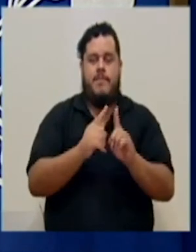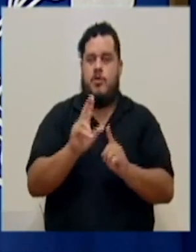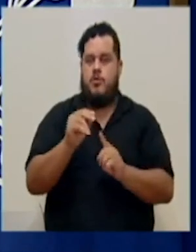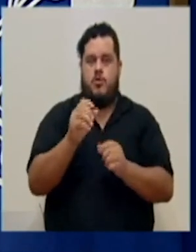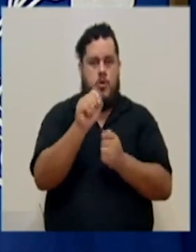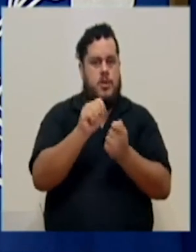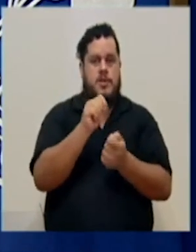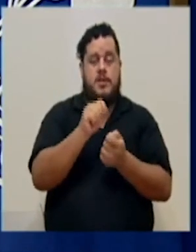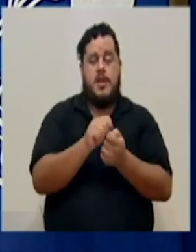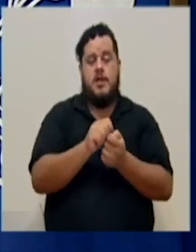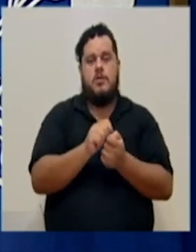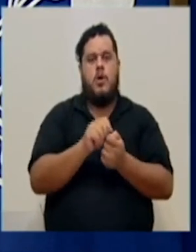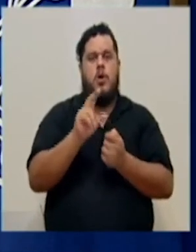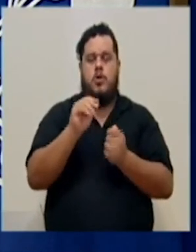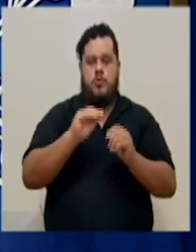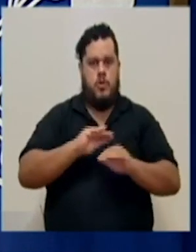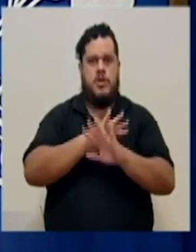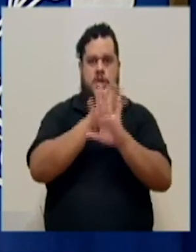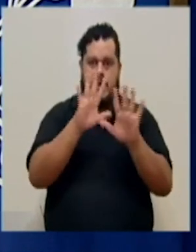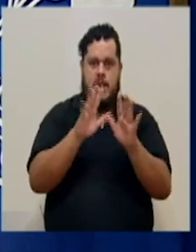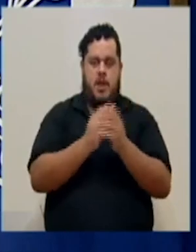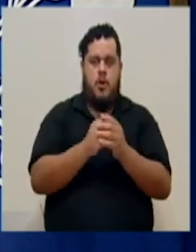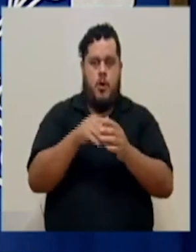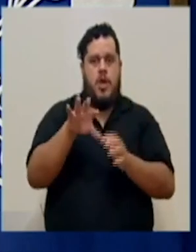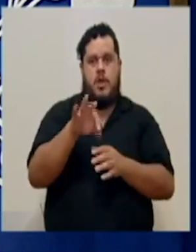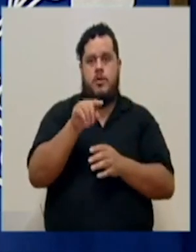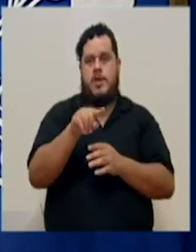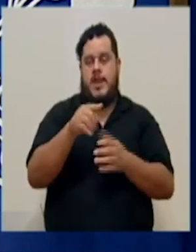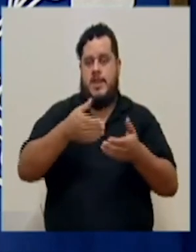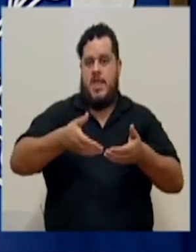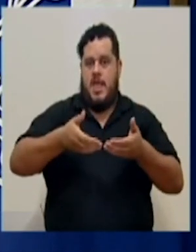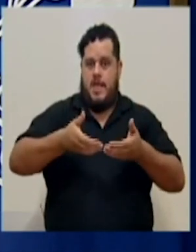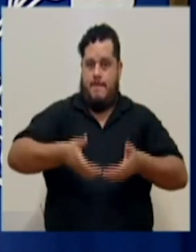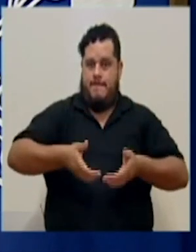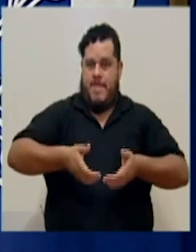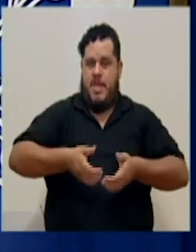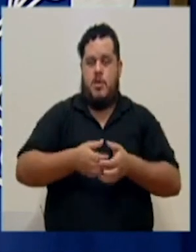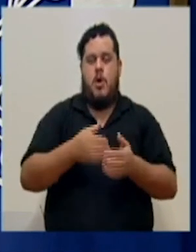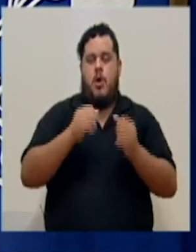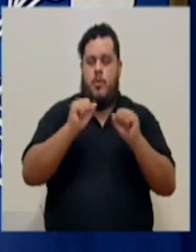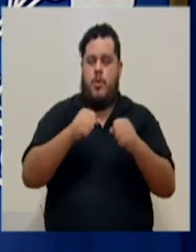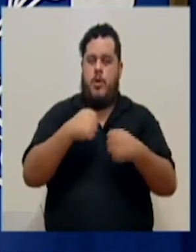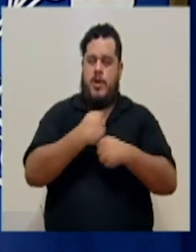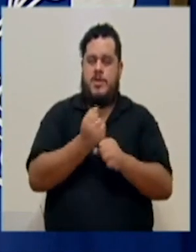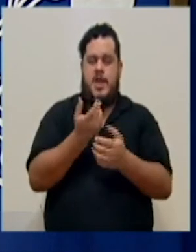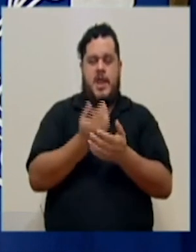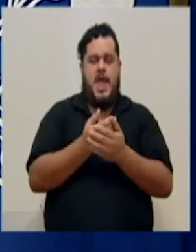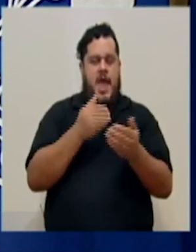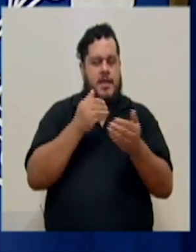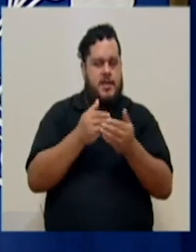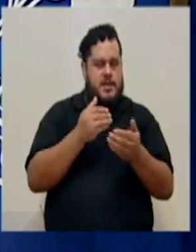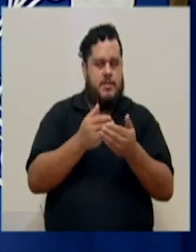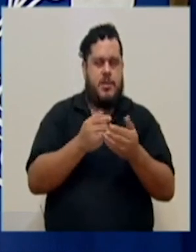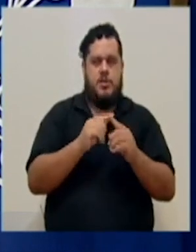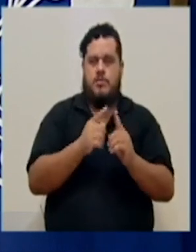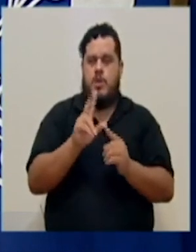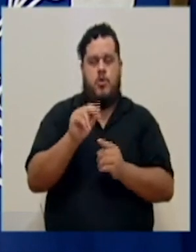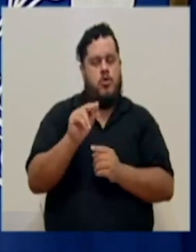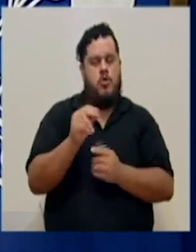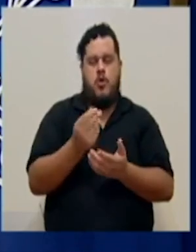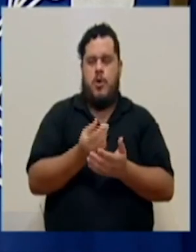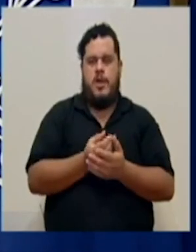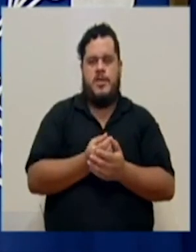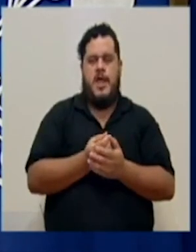es tan claro, ¿verdad?, encontrar ese peso. Uno puede hacer acercamientos y tener algunos porcentajes de validez, pero no es tan